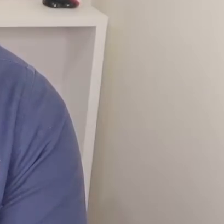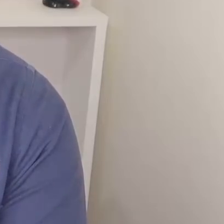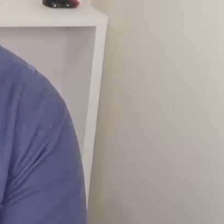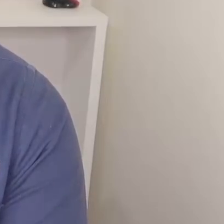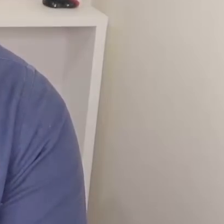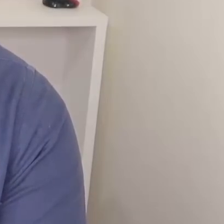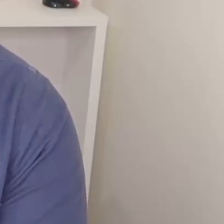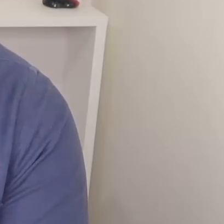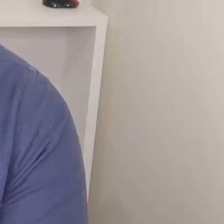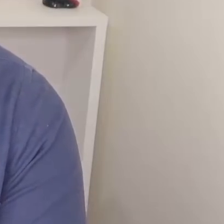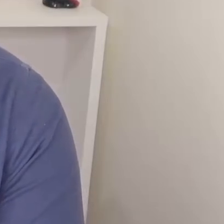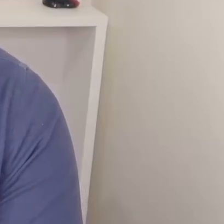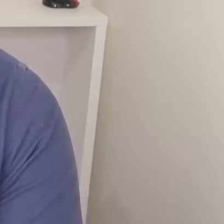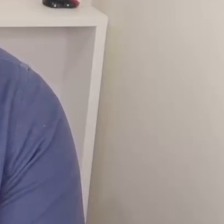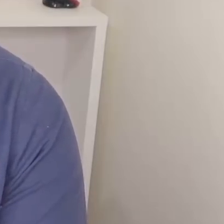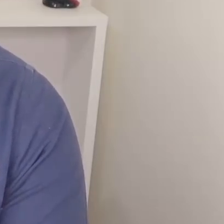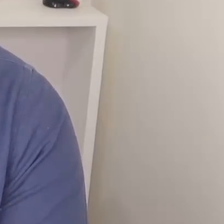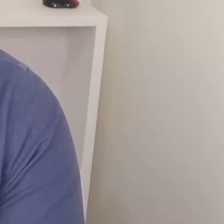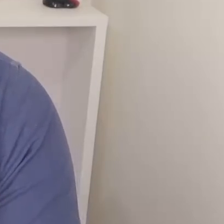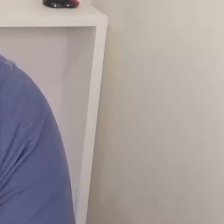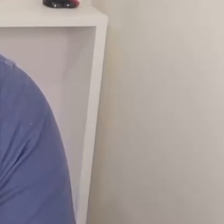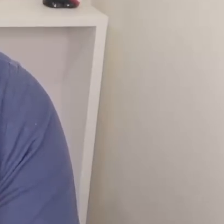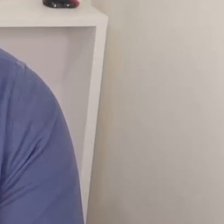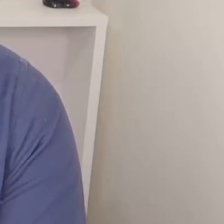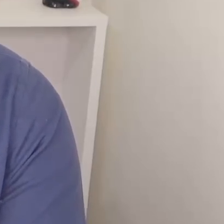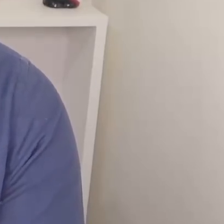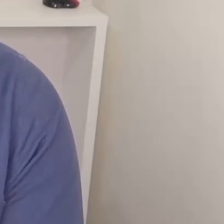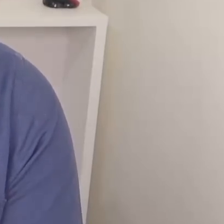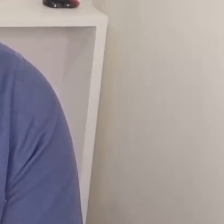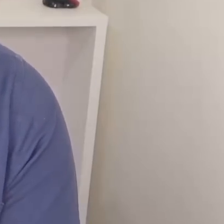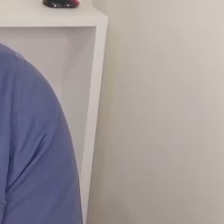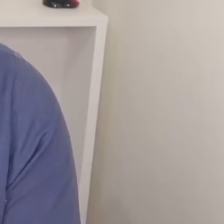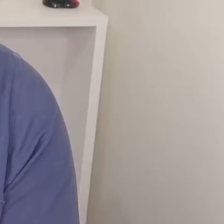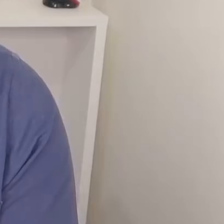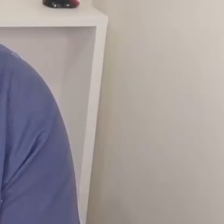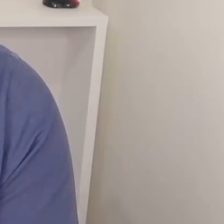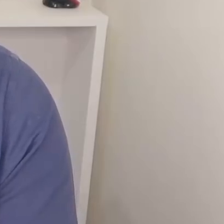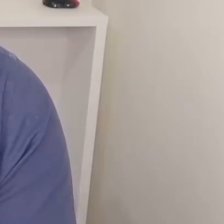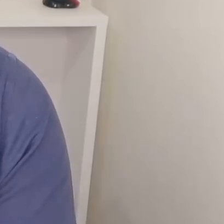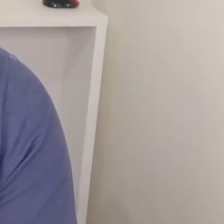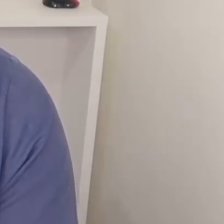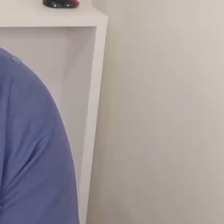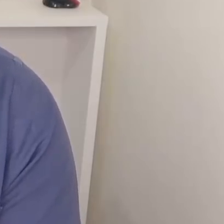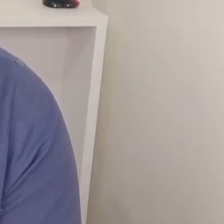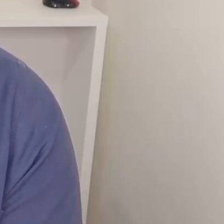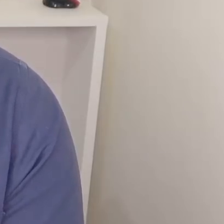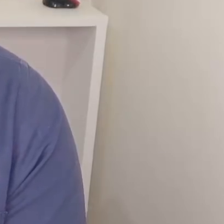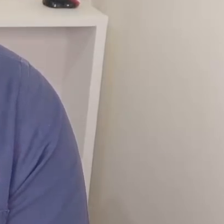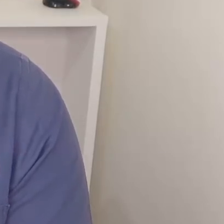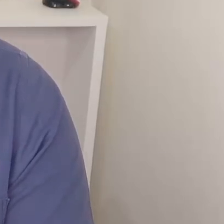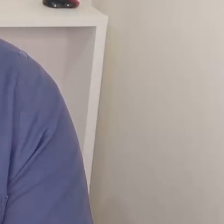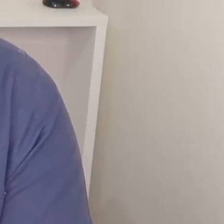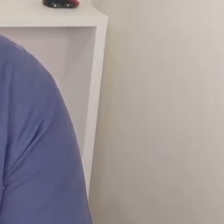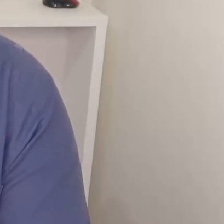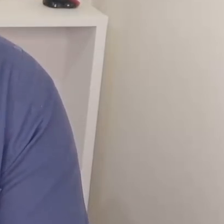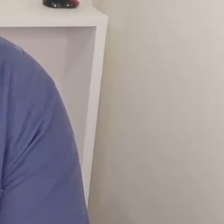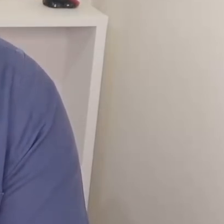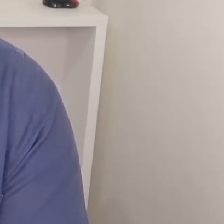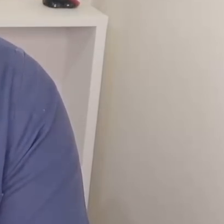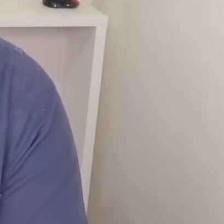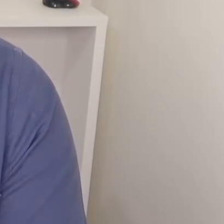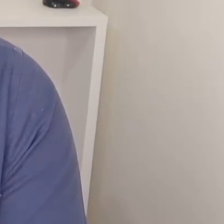afecto y pues bueno, entablando esta relación bilateral que se entiende, México, Estados Unidos, y